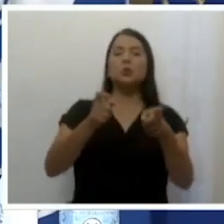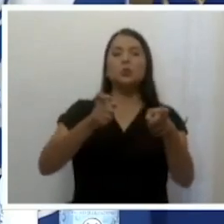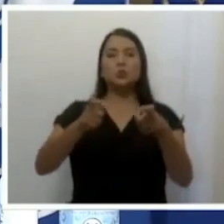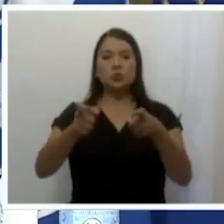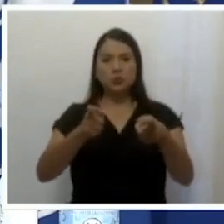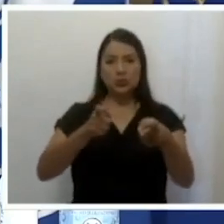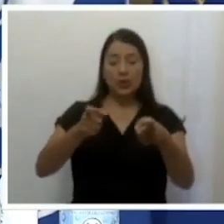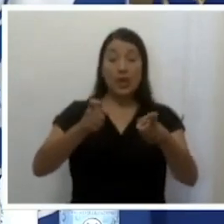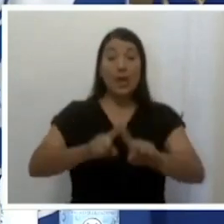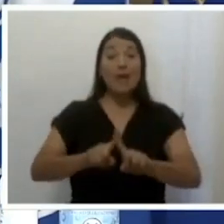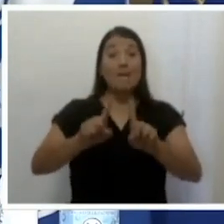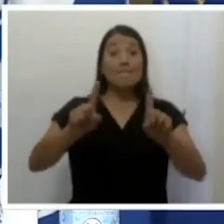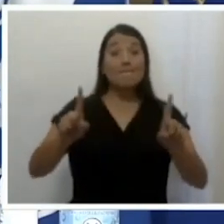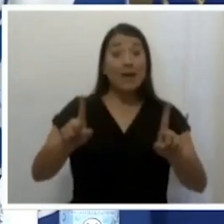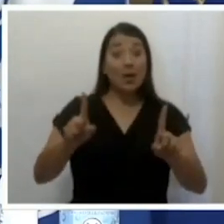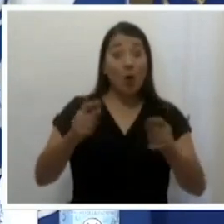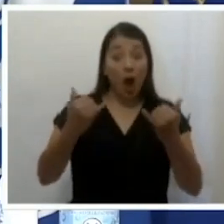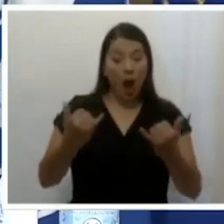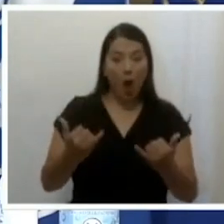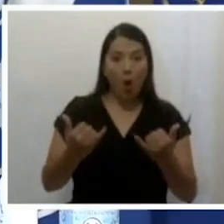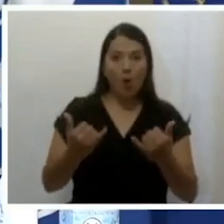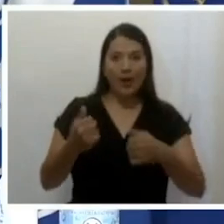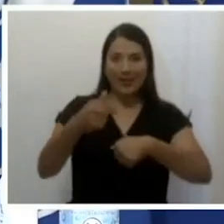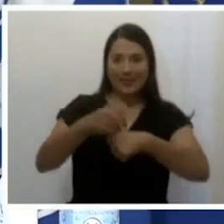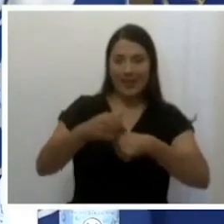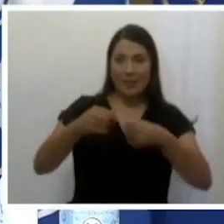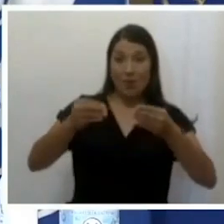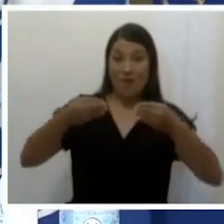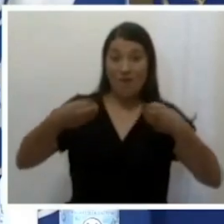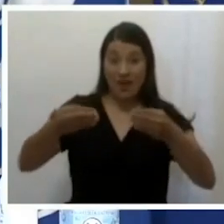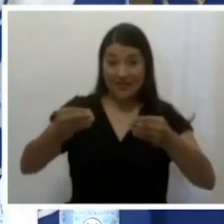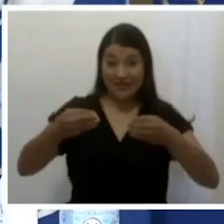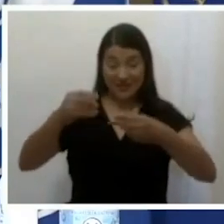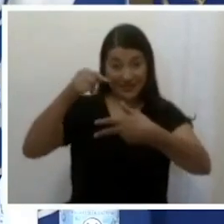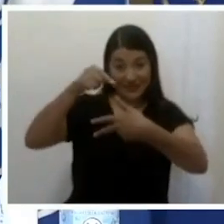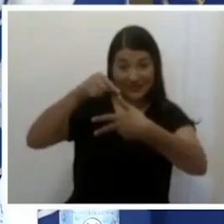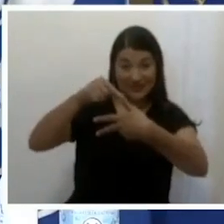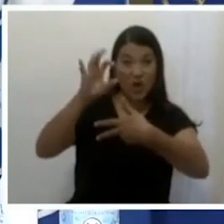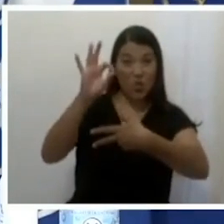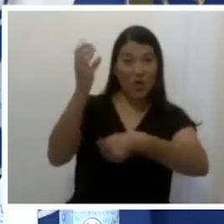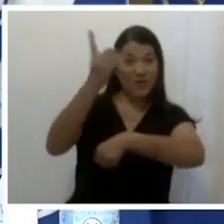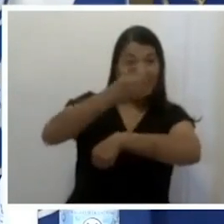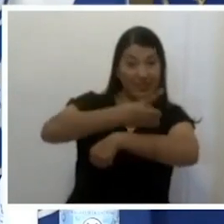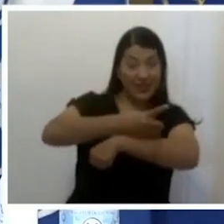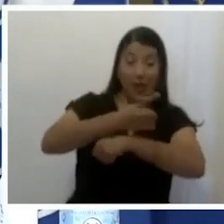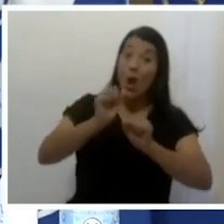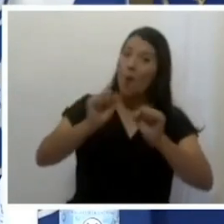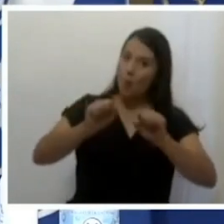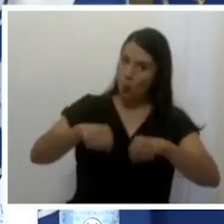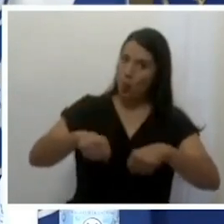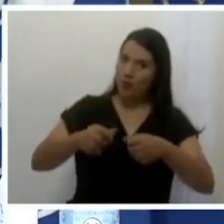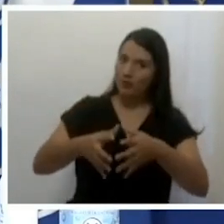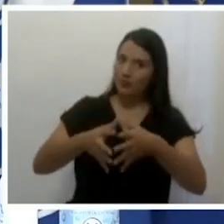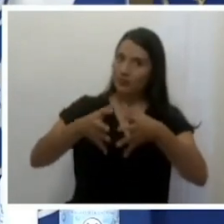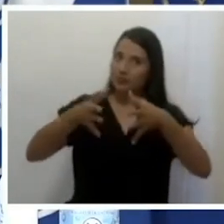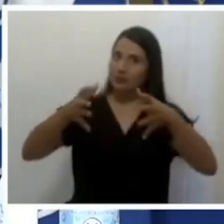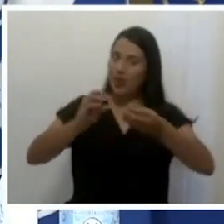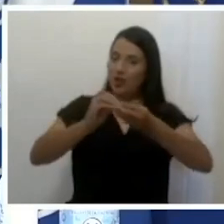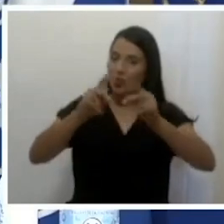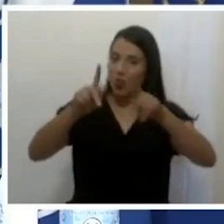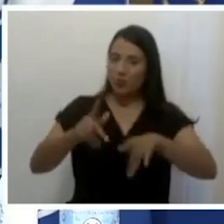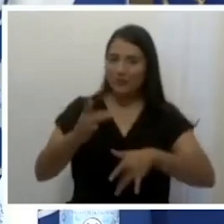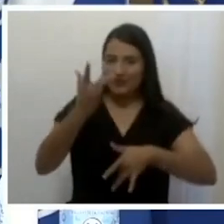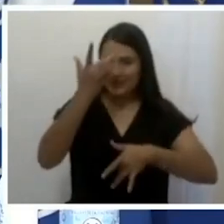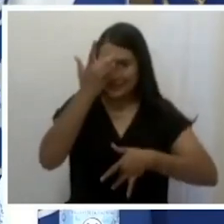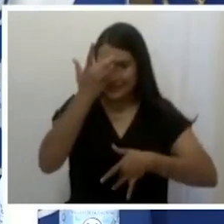Pero con la apertura pueden haber crecimiento de contagios. Y una vez que entran las restricciones, se espera que